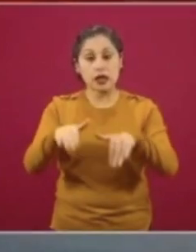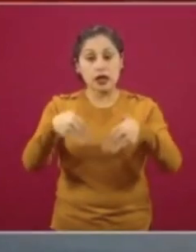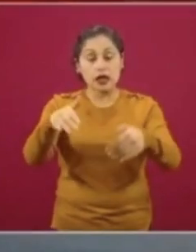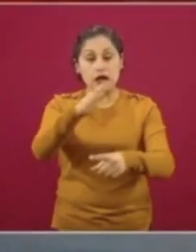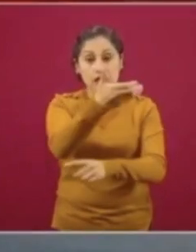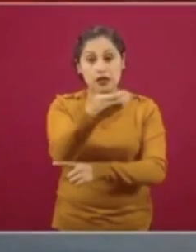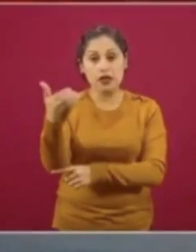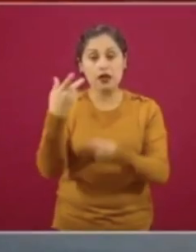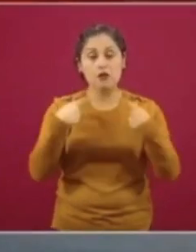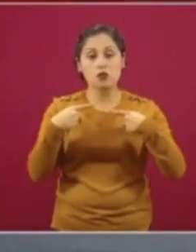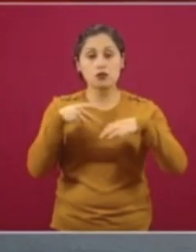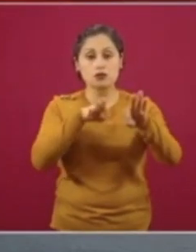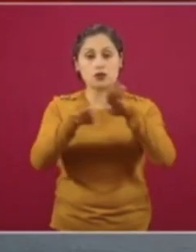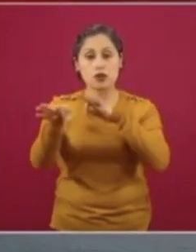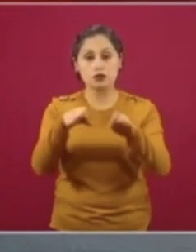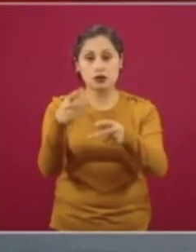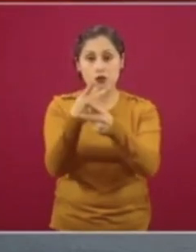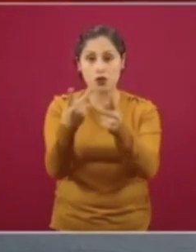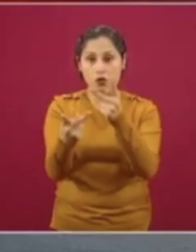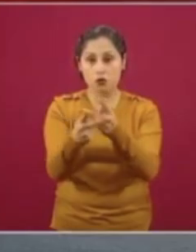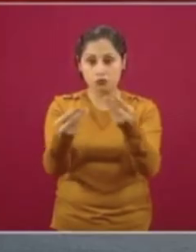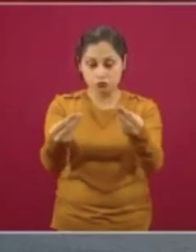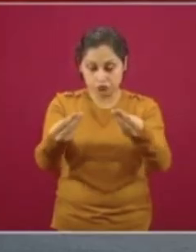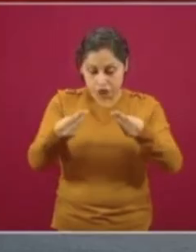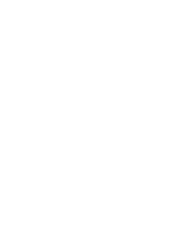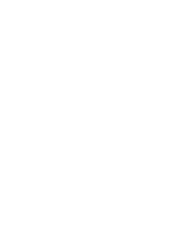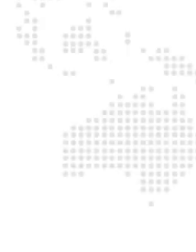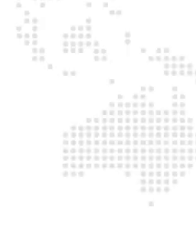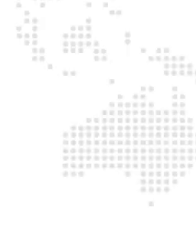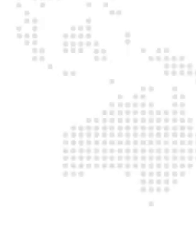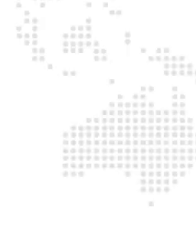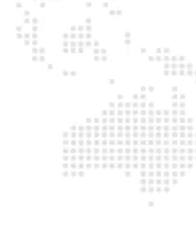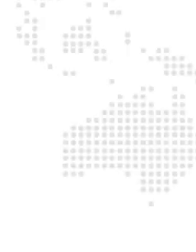ellos mismos coman y vivan bien.